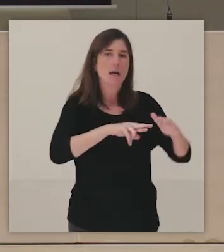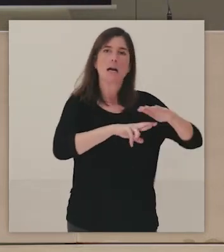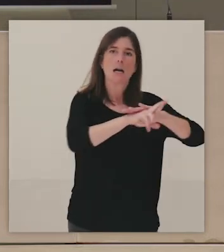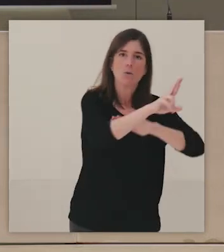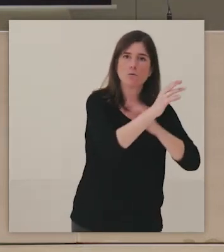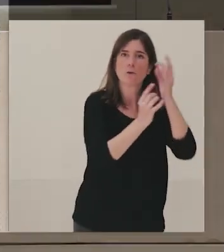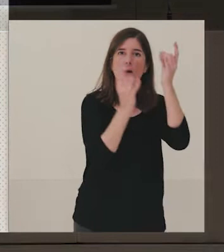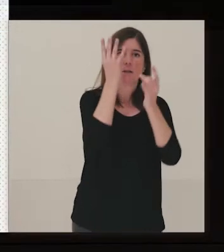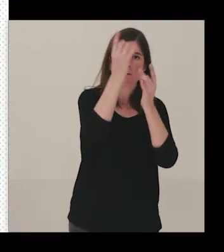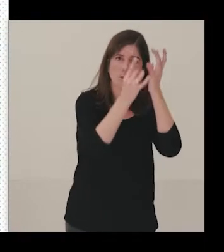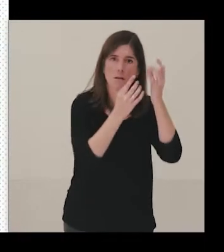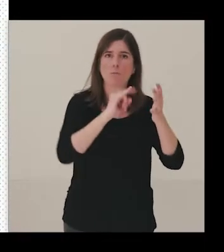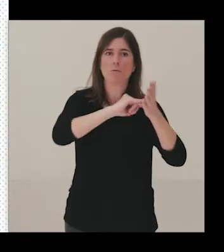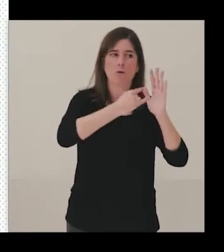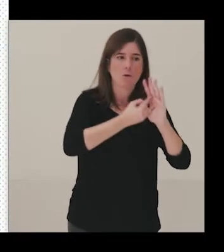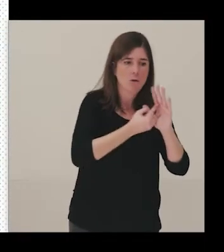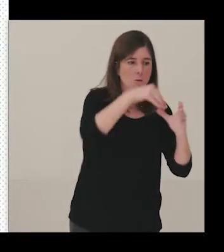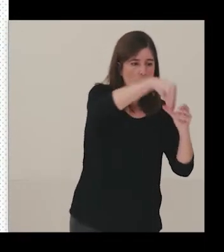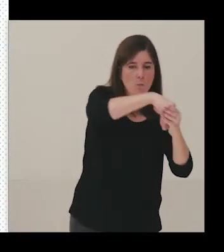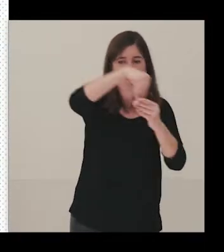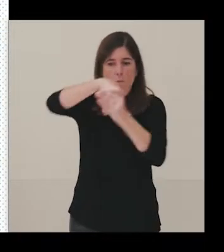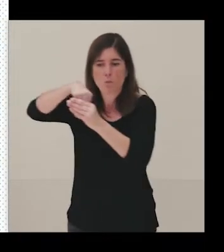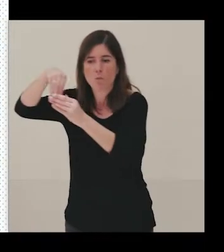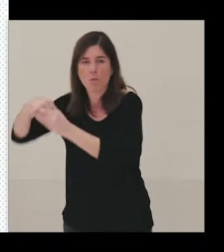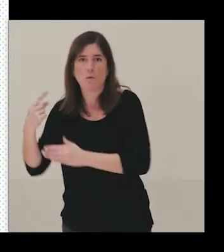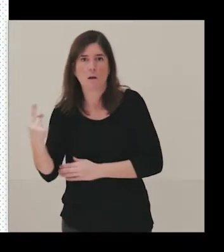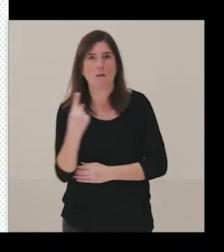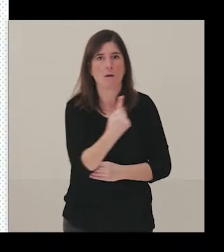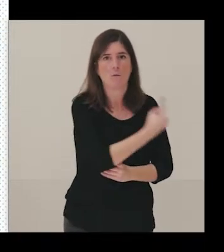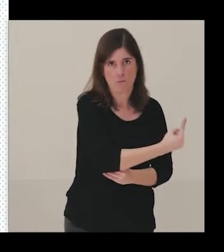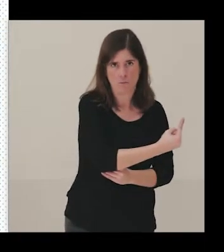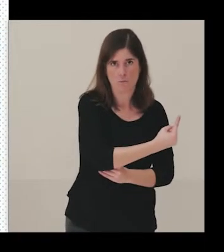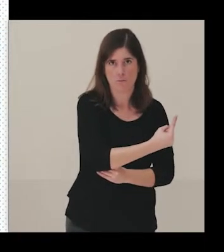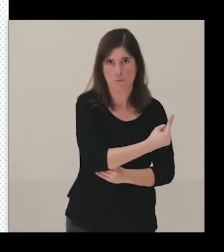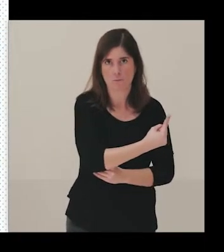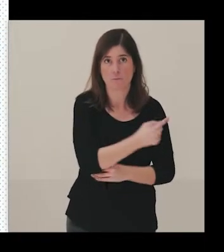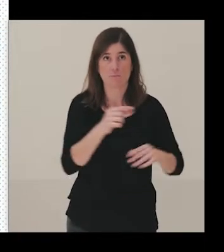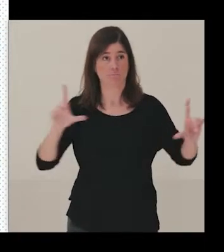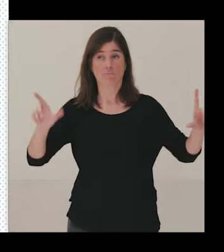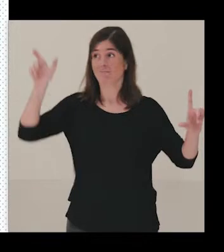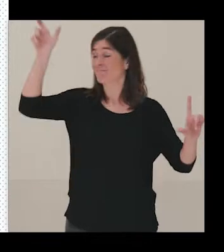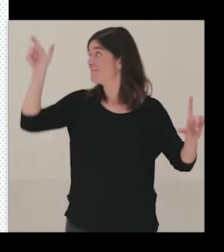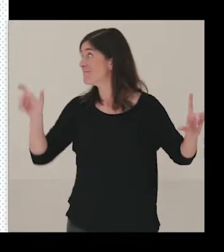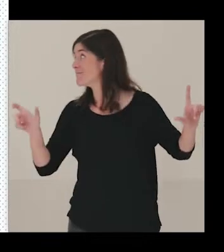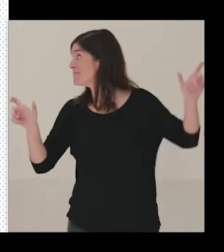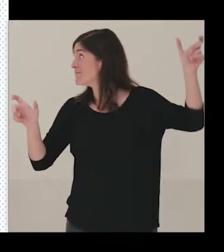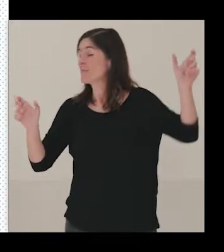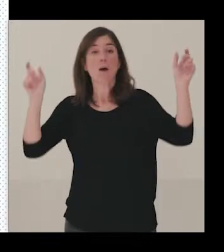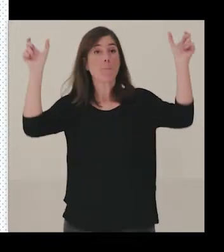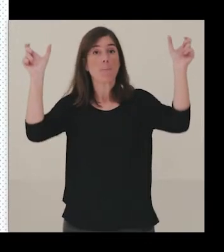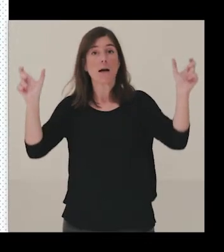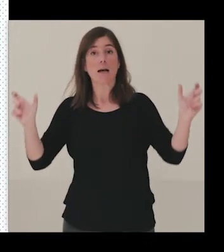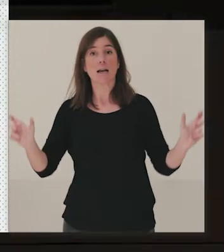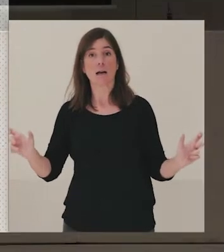o proyectos. Y en los laterales veis conceptos que están sacados de los objetivos de desarrollo sostenible.